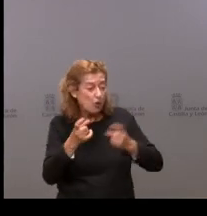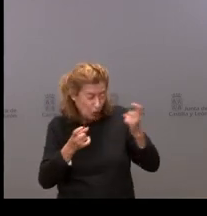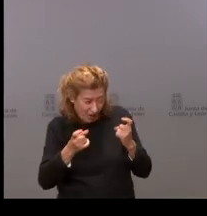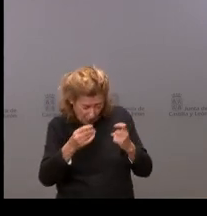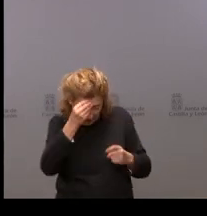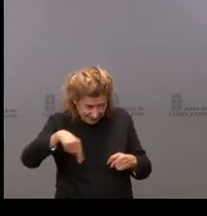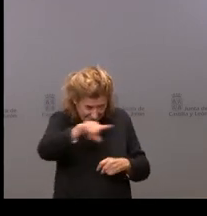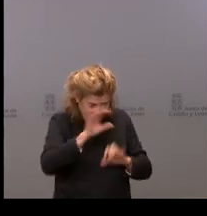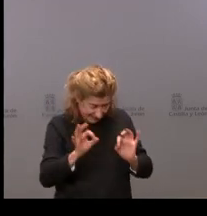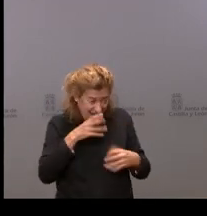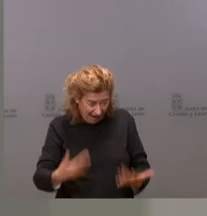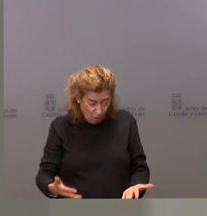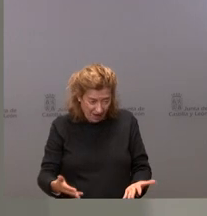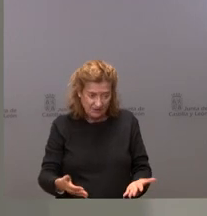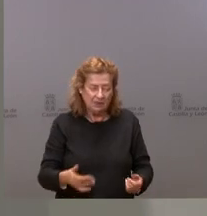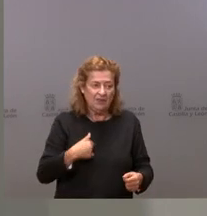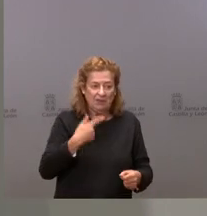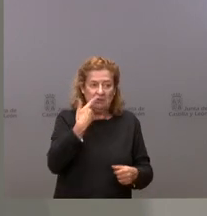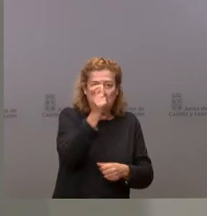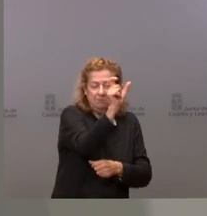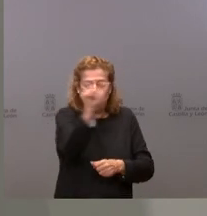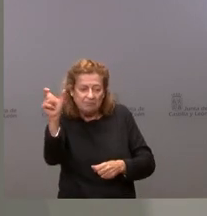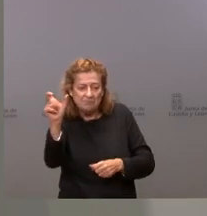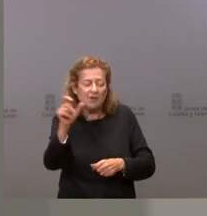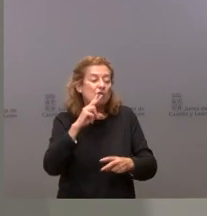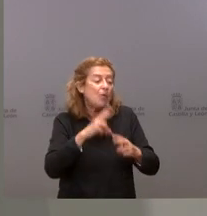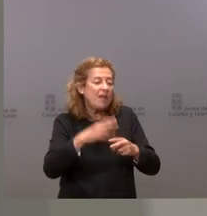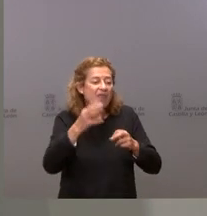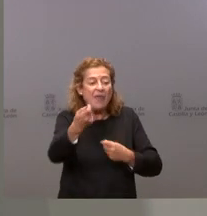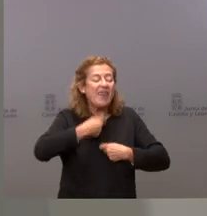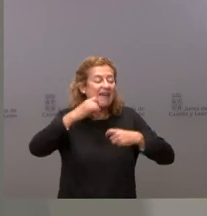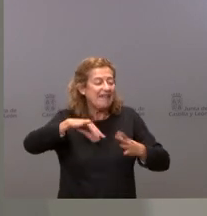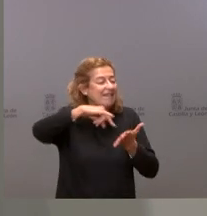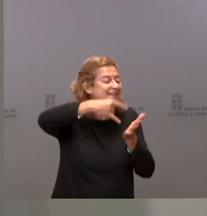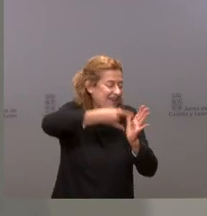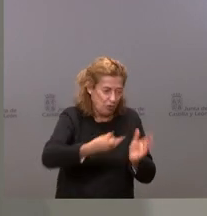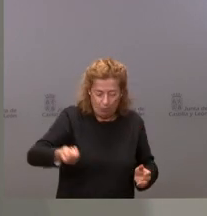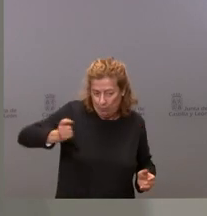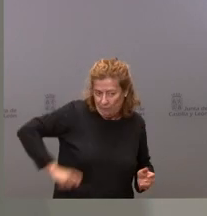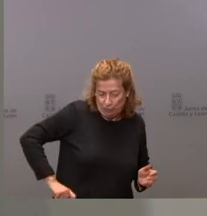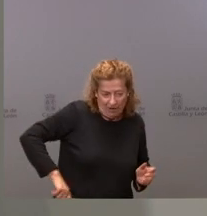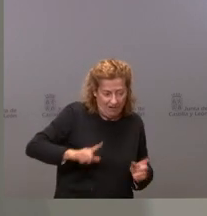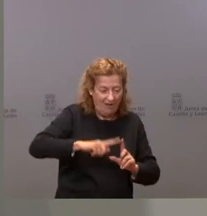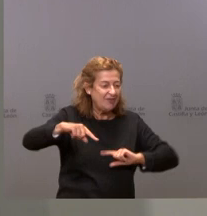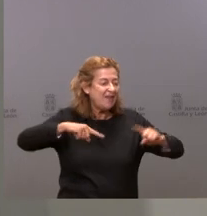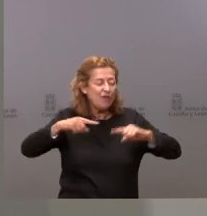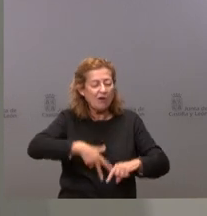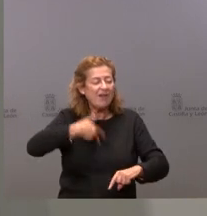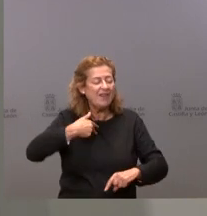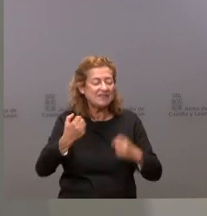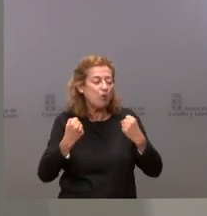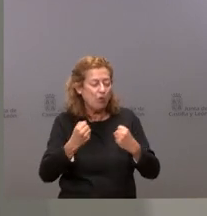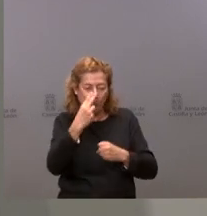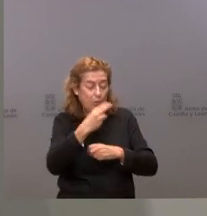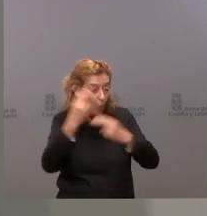controlado? La definición la tienen que dar los técnicos, los profesionales, la Dirección General de Salud Pública.